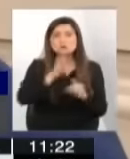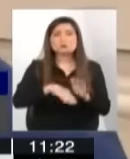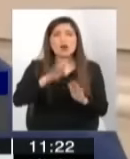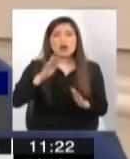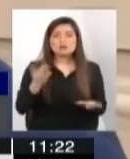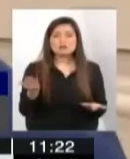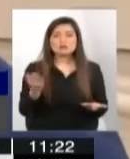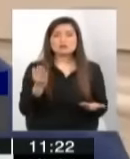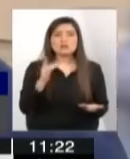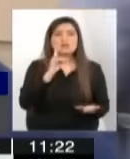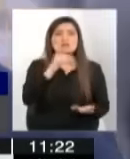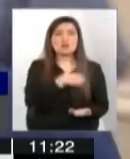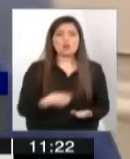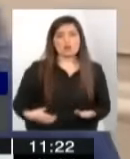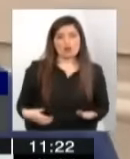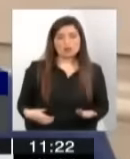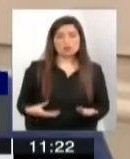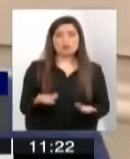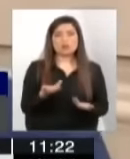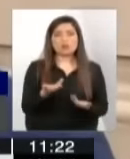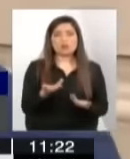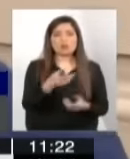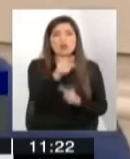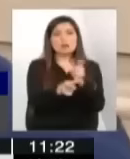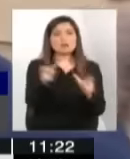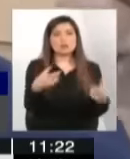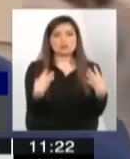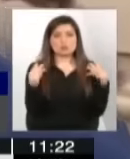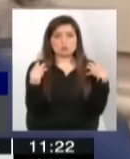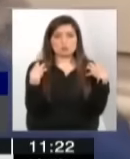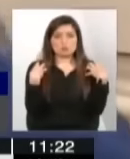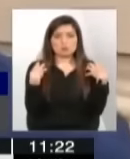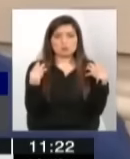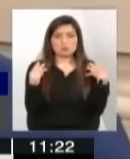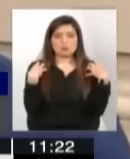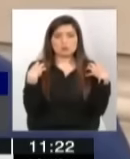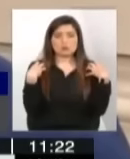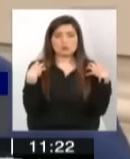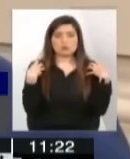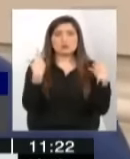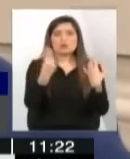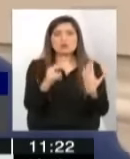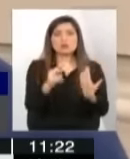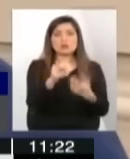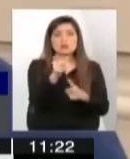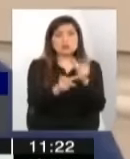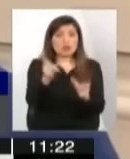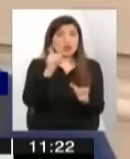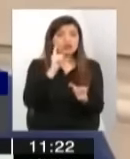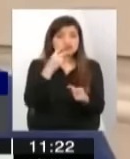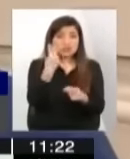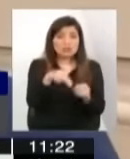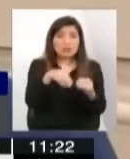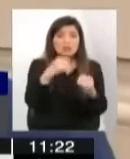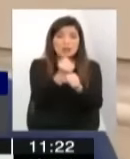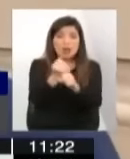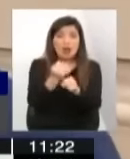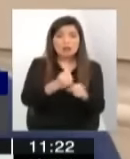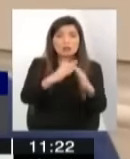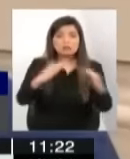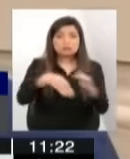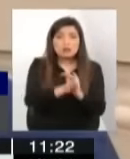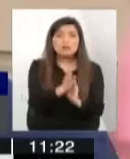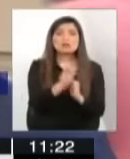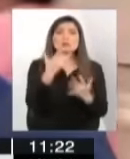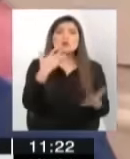del gobierno, de las personas encargadas, del personal que tienen, porque parece que los que están